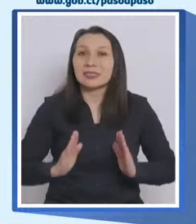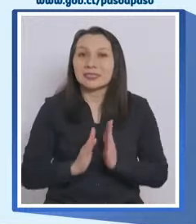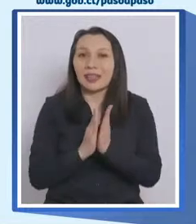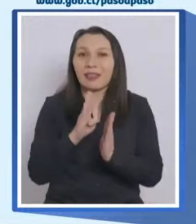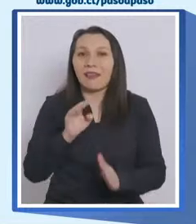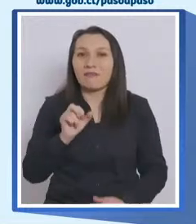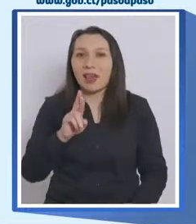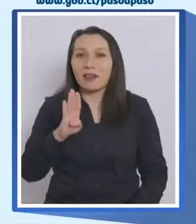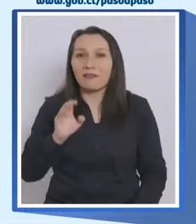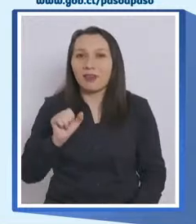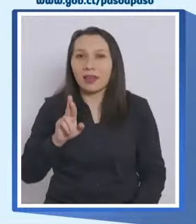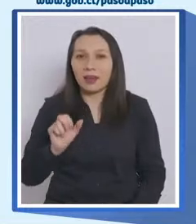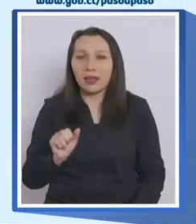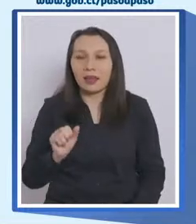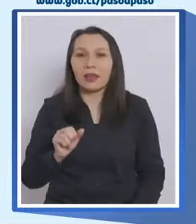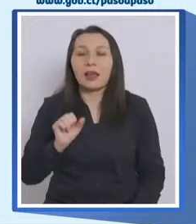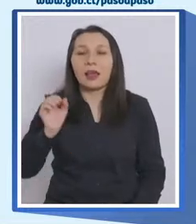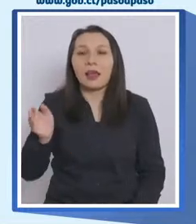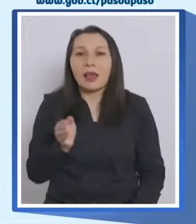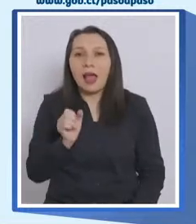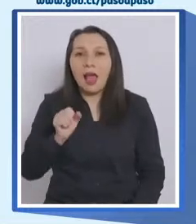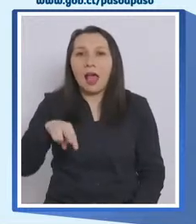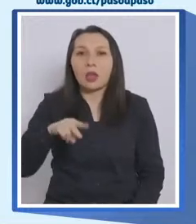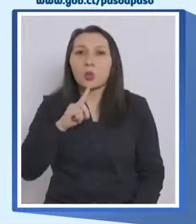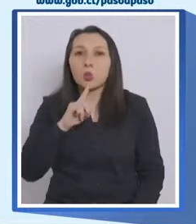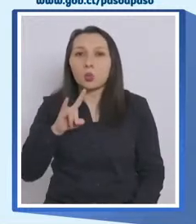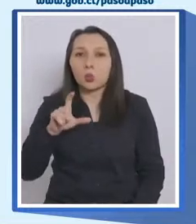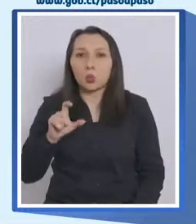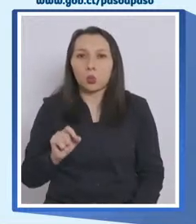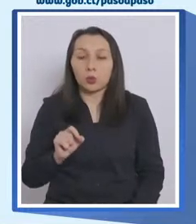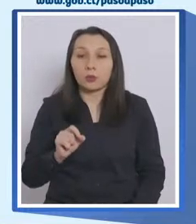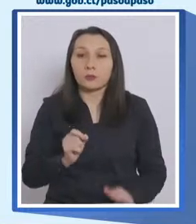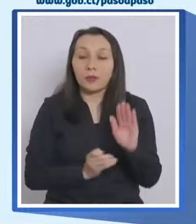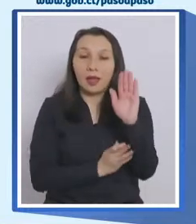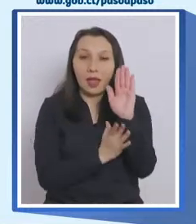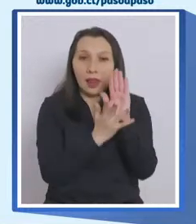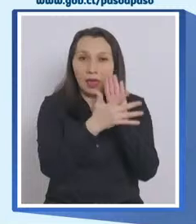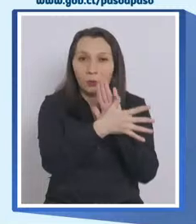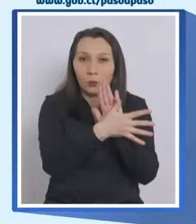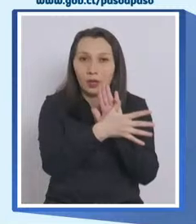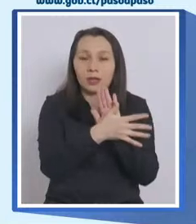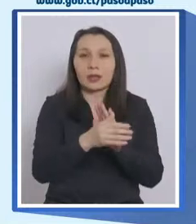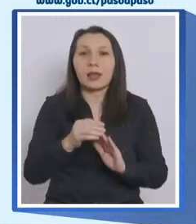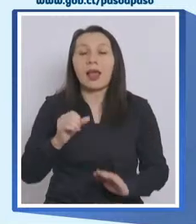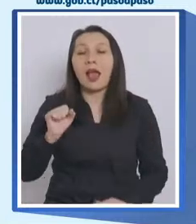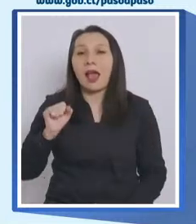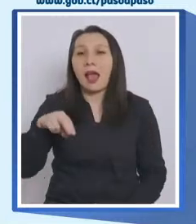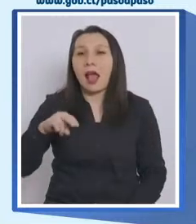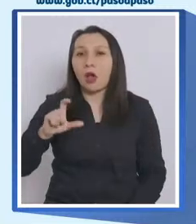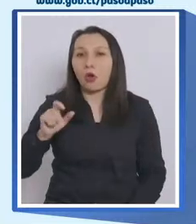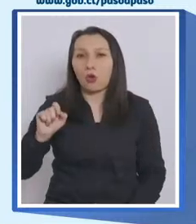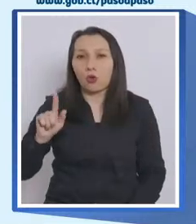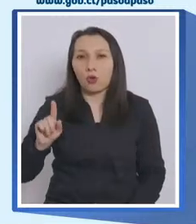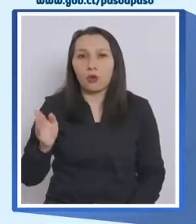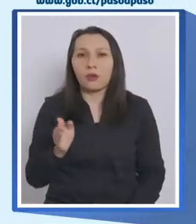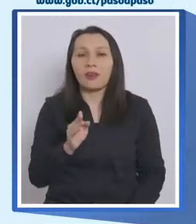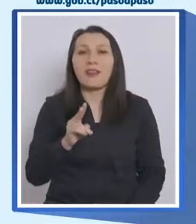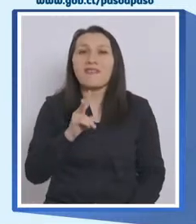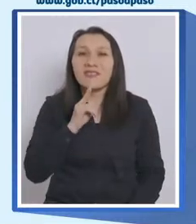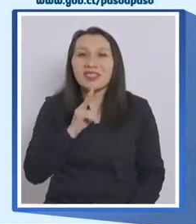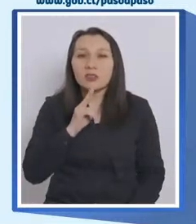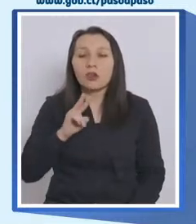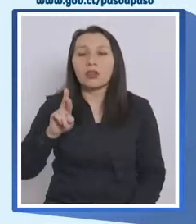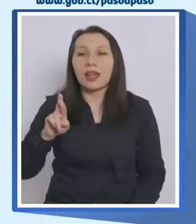comunas de Santa Bárbara y Antuco, en la región de La Araucanía, Angol, Victoria y